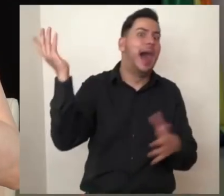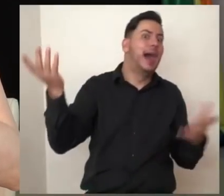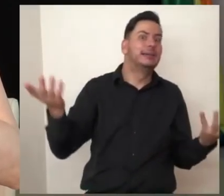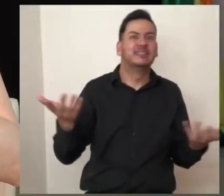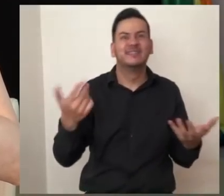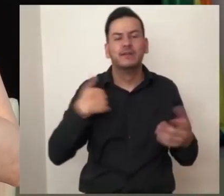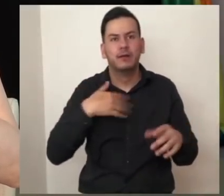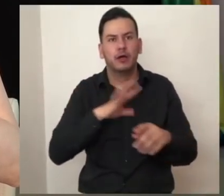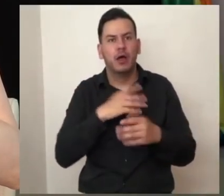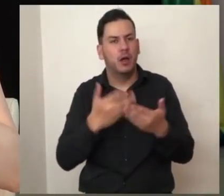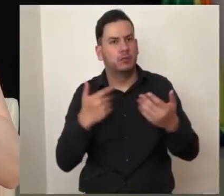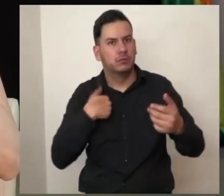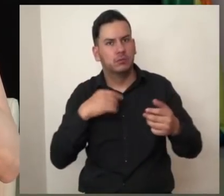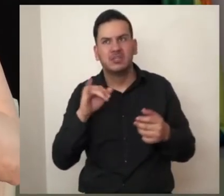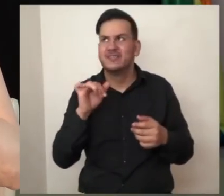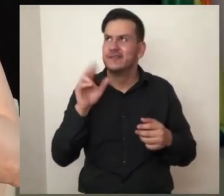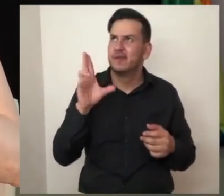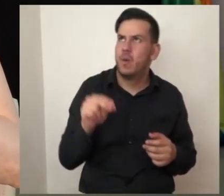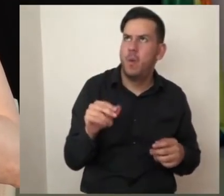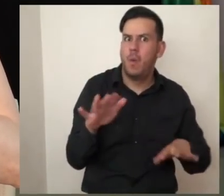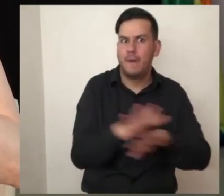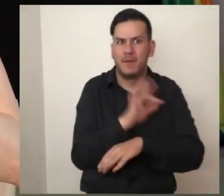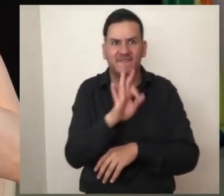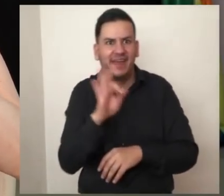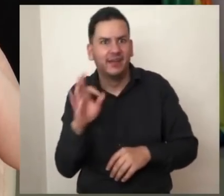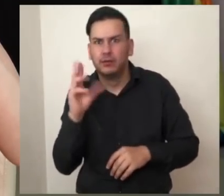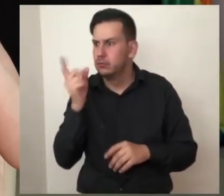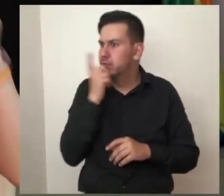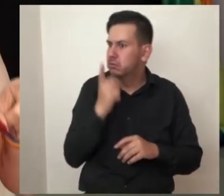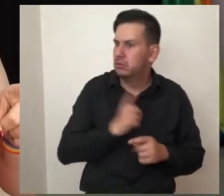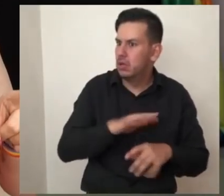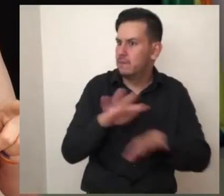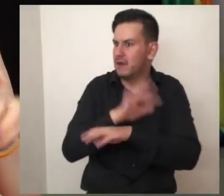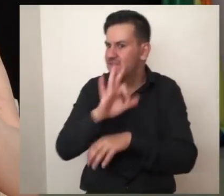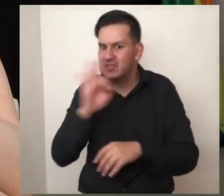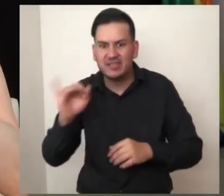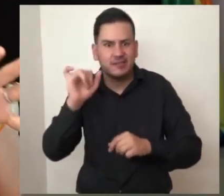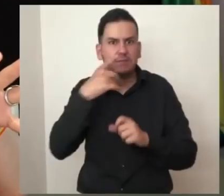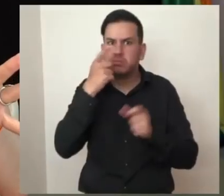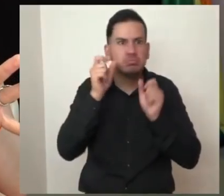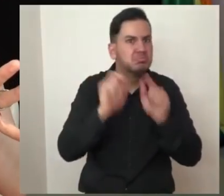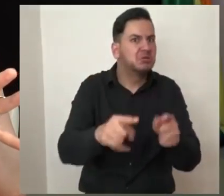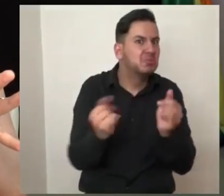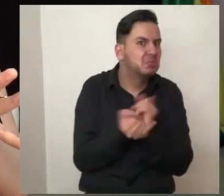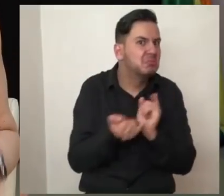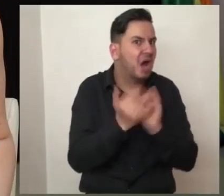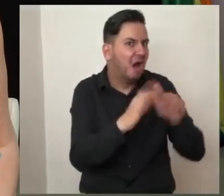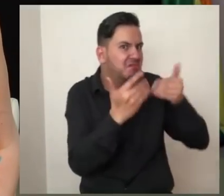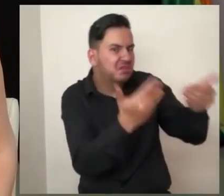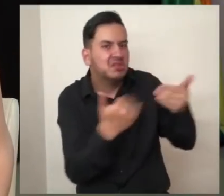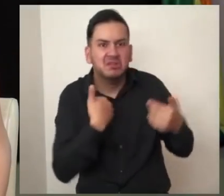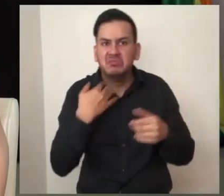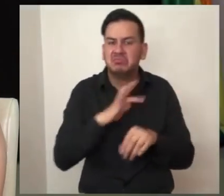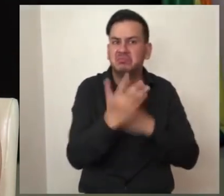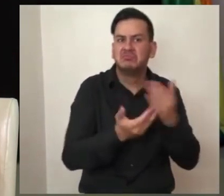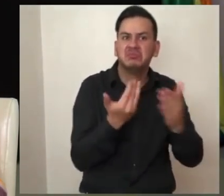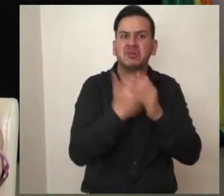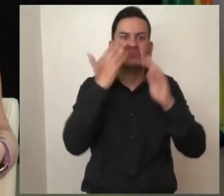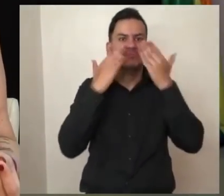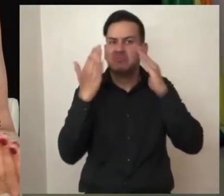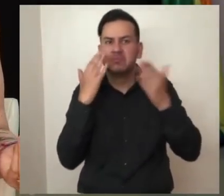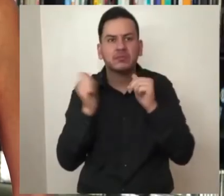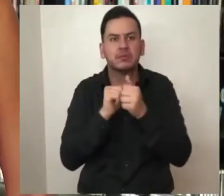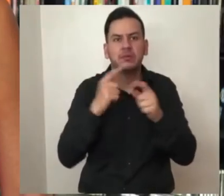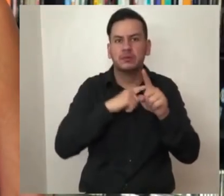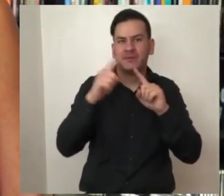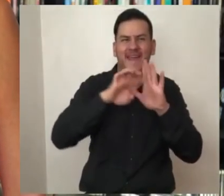Y luego la paranoia de y si no cambiaron la fecha y solamente me dijeron que cambiaron la fecha, pero realmente sigue siendo lo mismo ahí afuera. Cómo me gustaría poderle pedir las redes sociales que